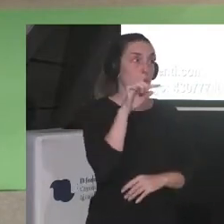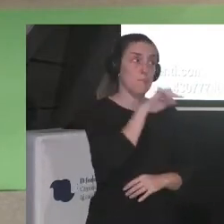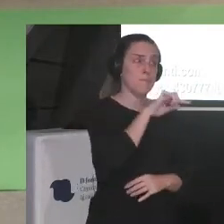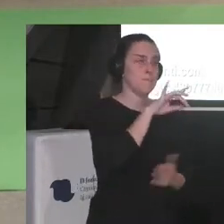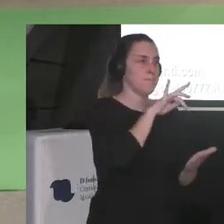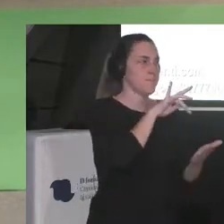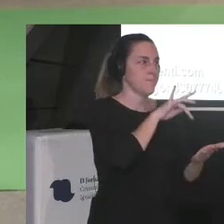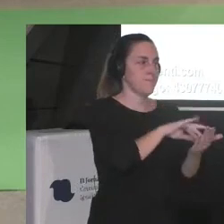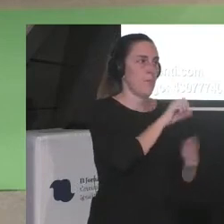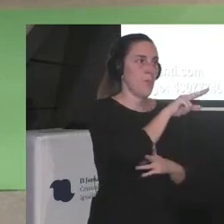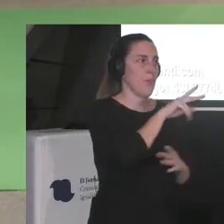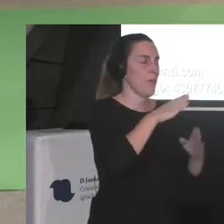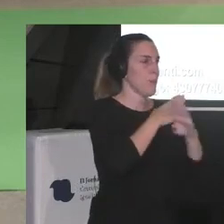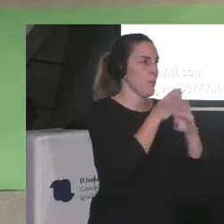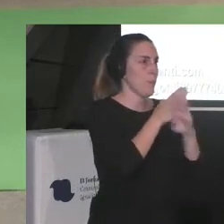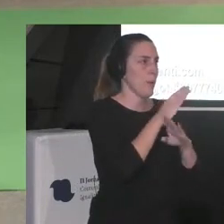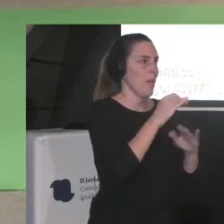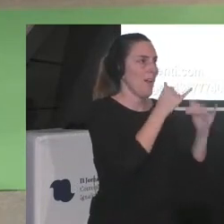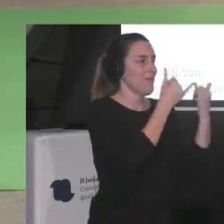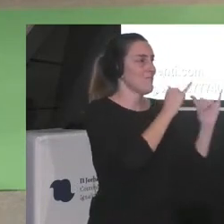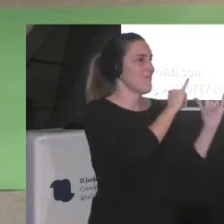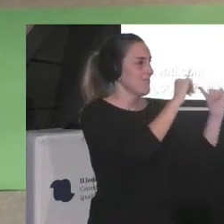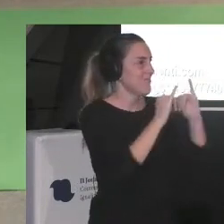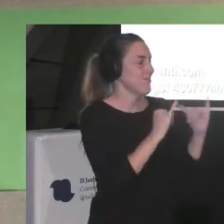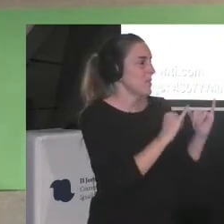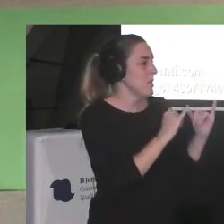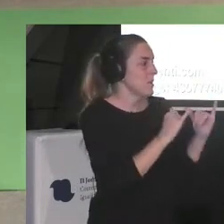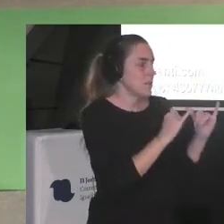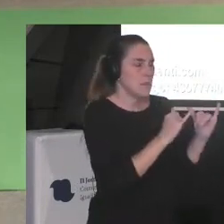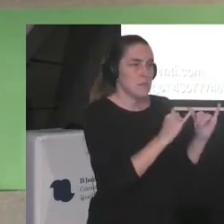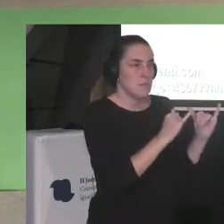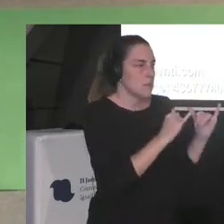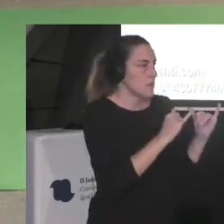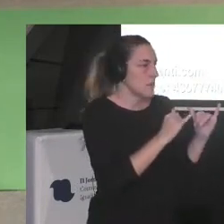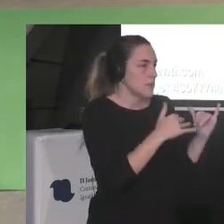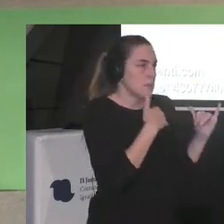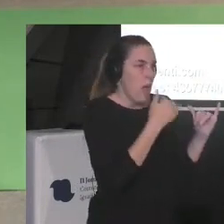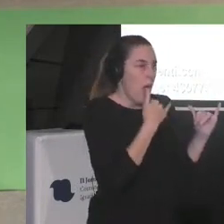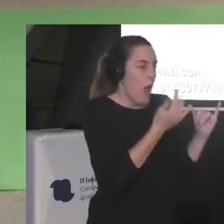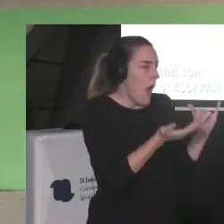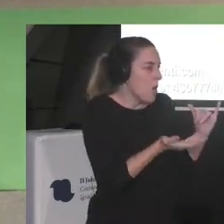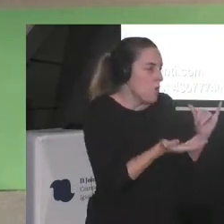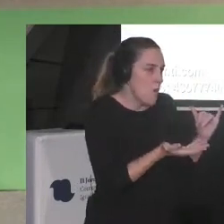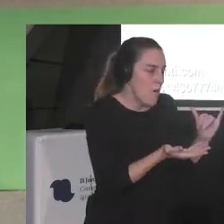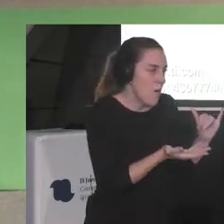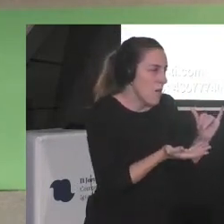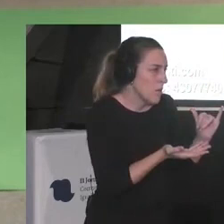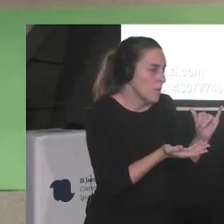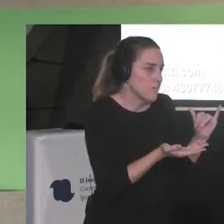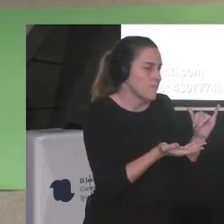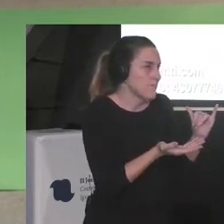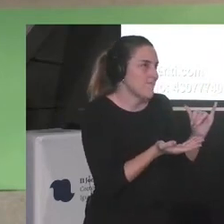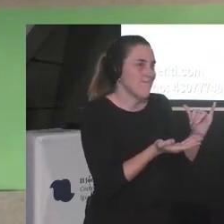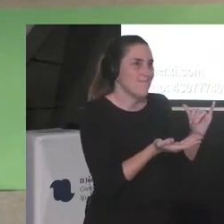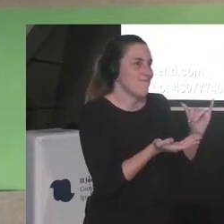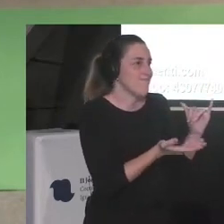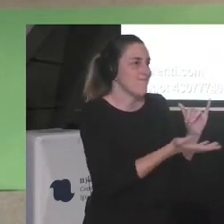¿no? es una de esas cosas que tienen que estar en la lista bueno están en la lista de la gente